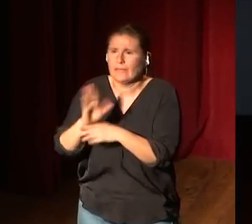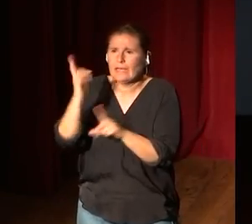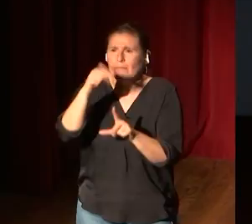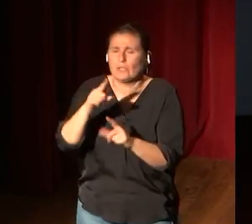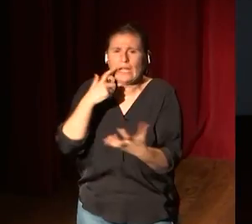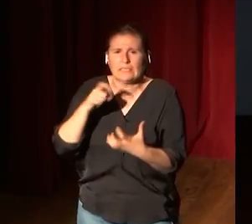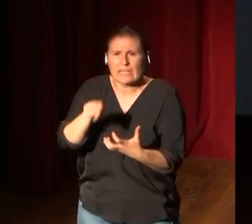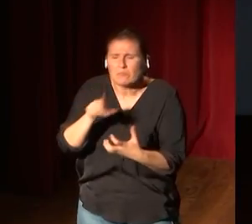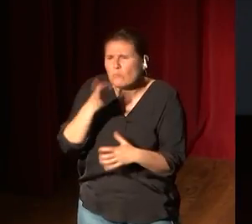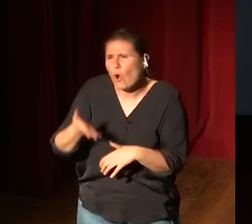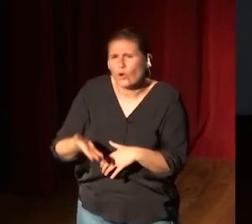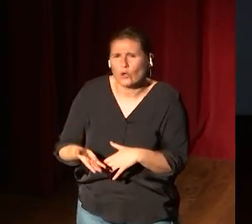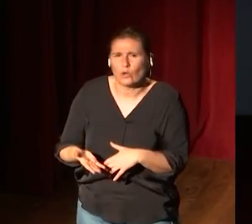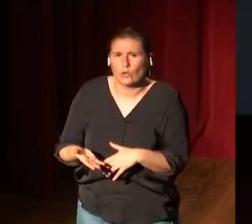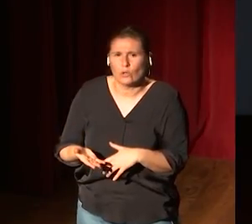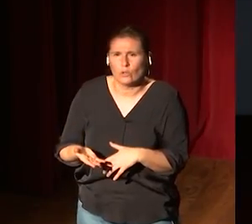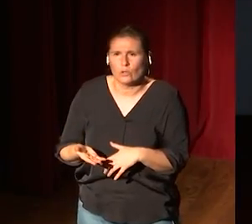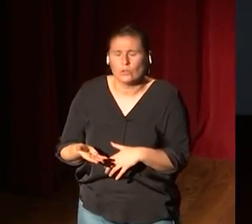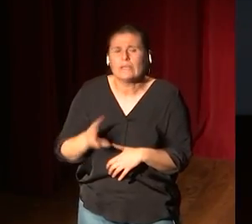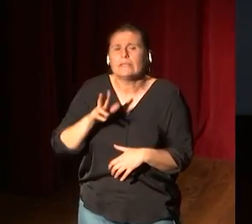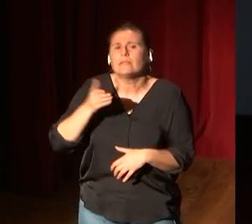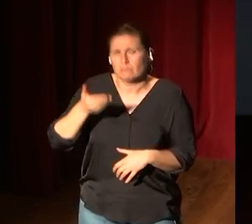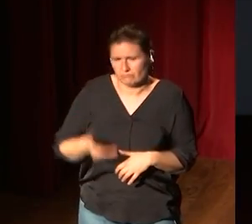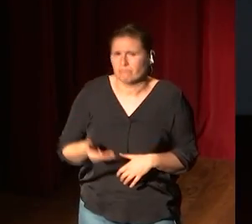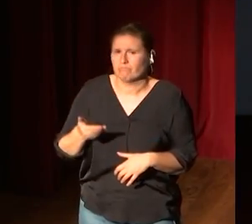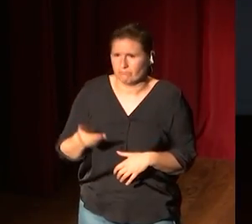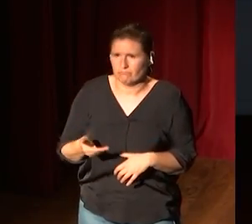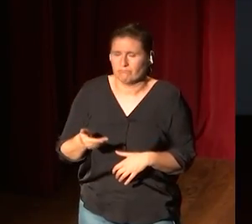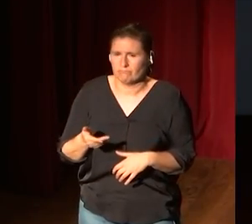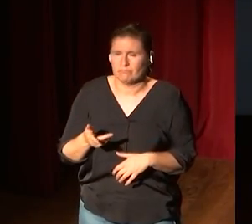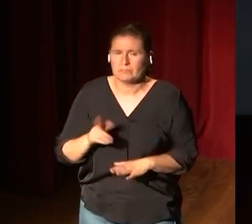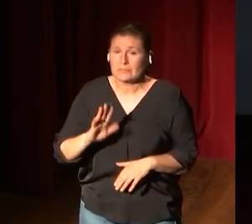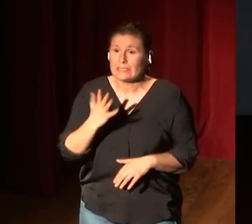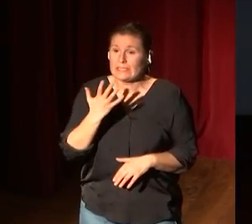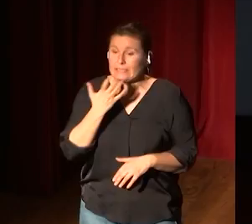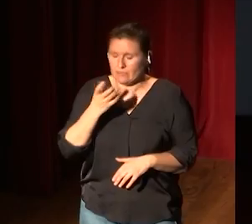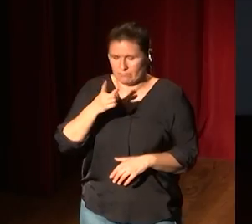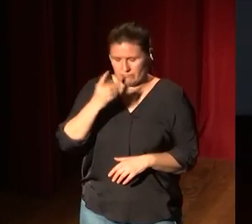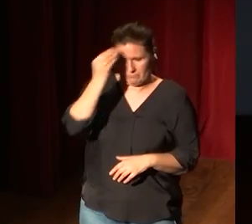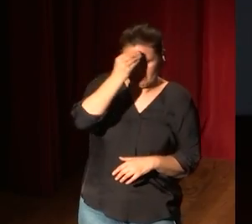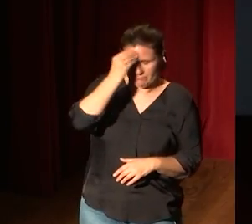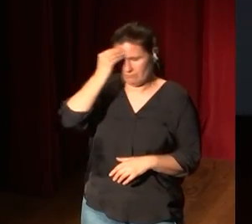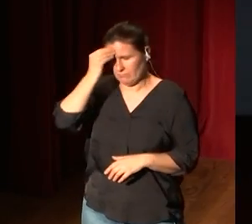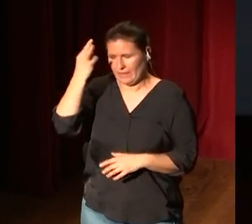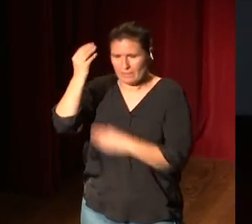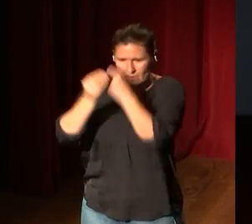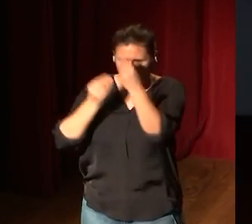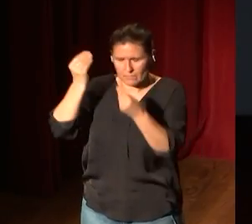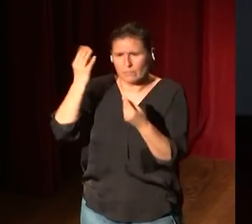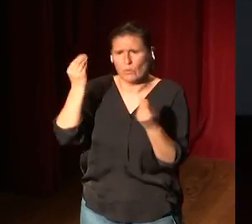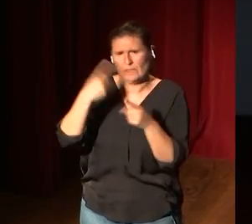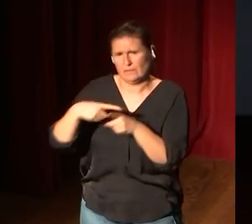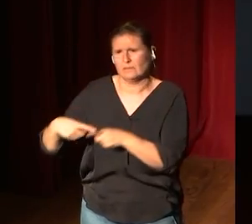artísticas. Es importante porque si esto nos lleva a reflexionar muchas cosas